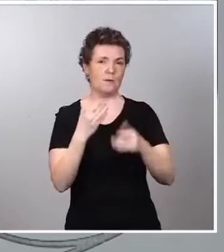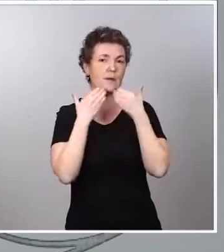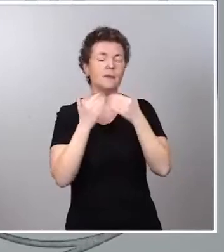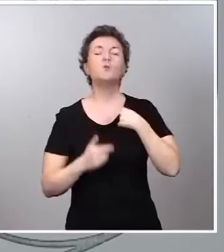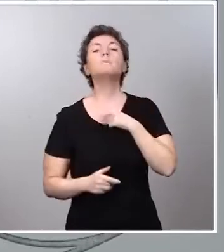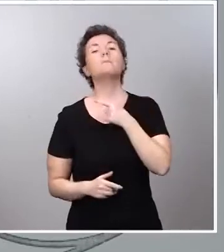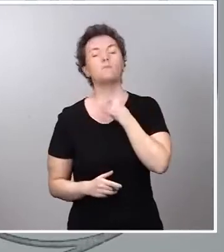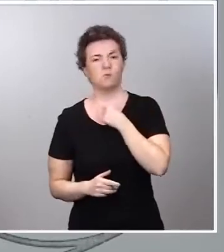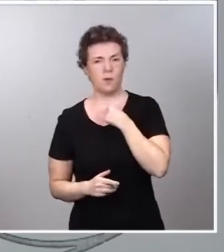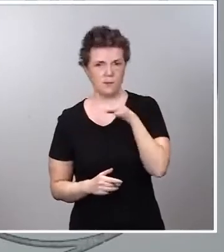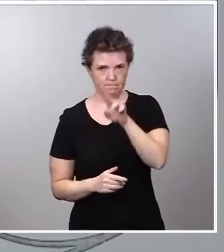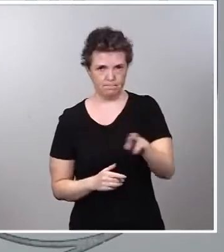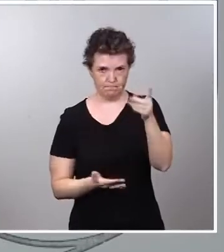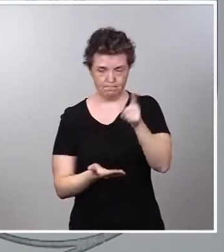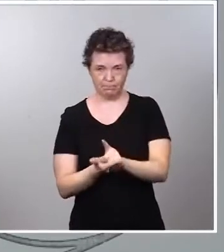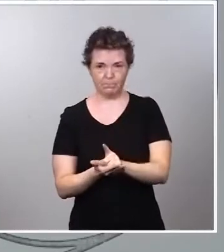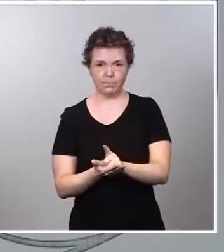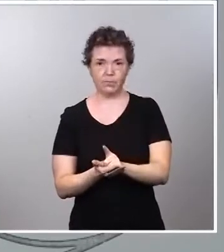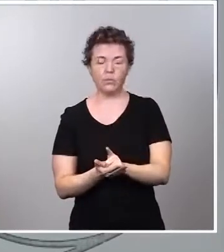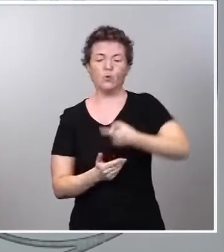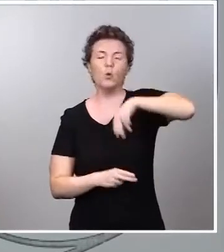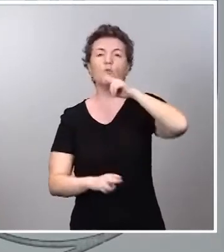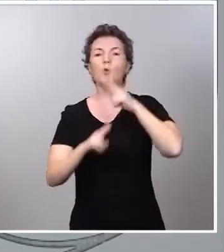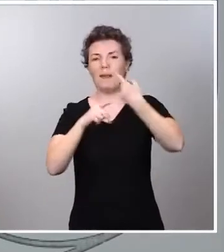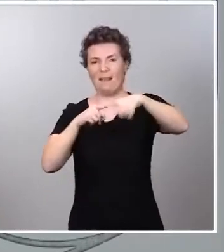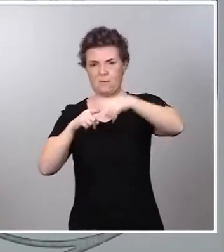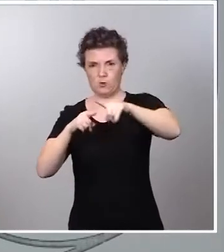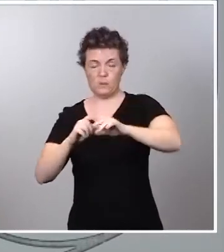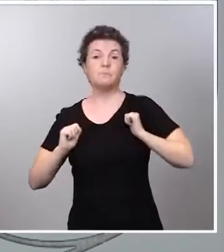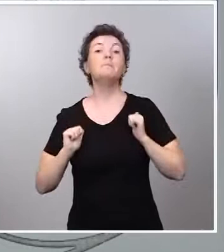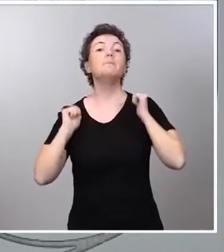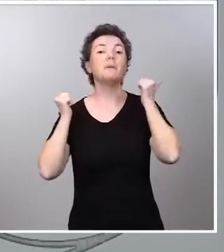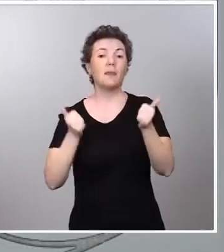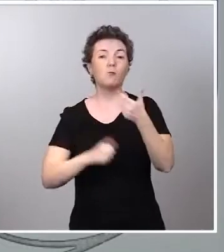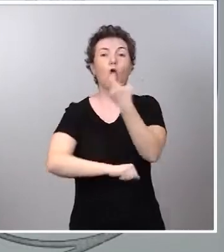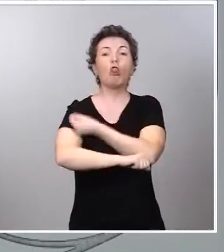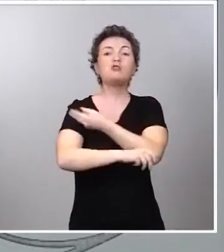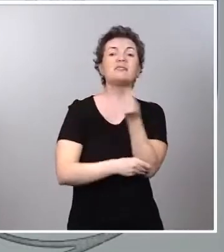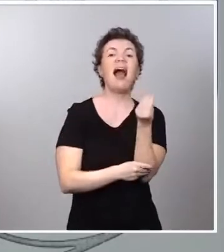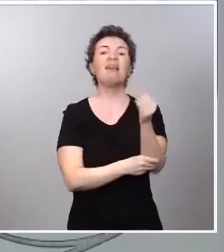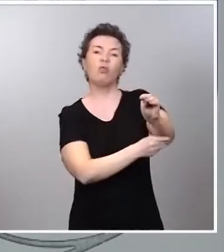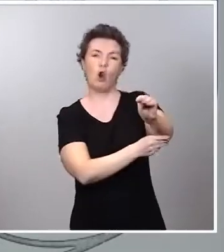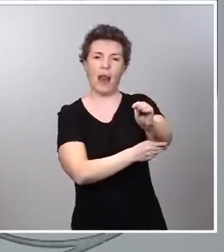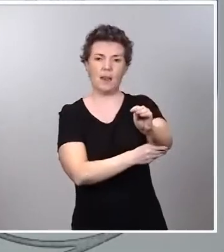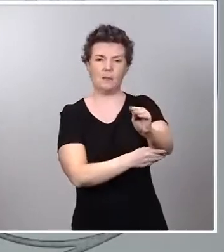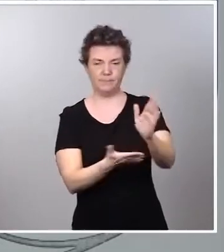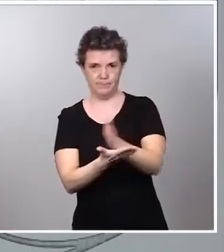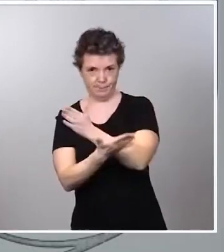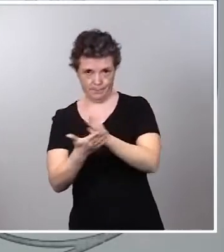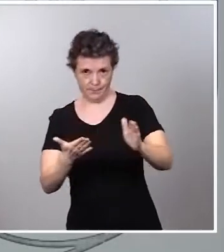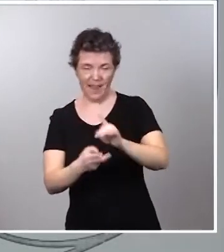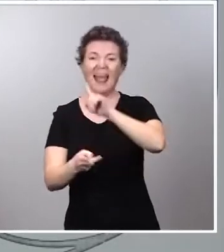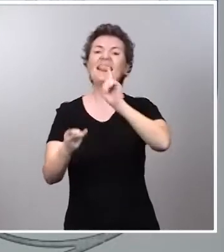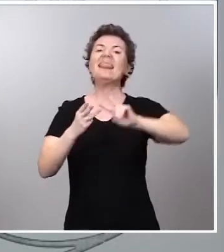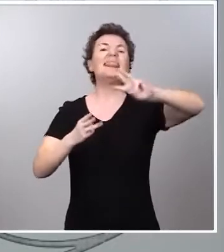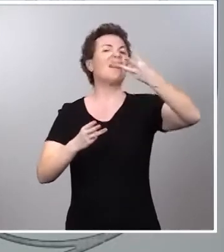Insistir en cómo denominamos a las cosas. Vamos a empezar con dosis adicionales, para distinguirla de tercera dosis